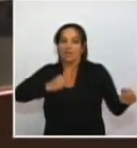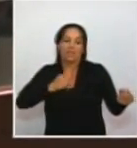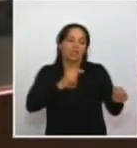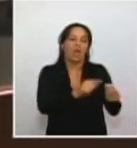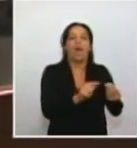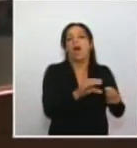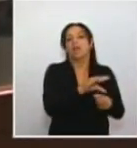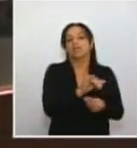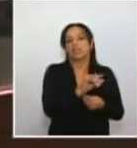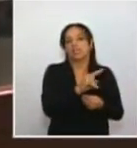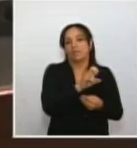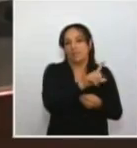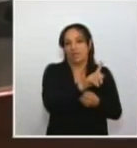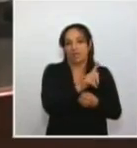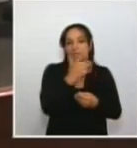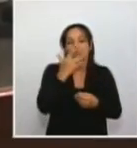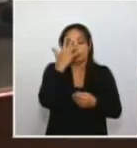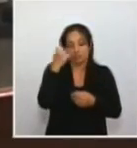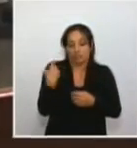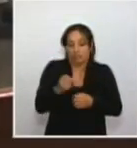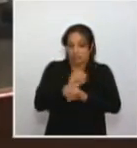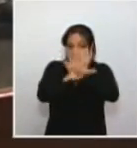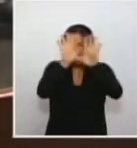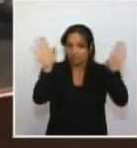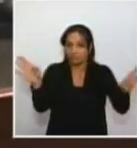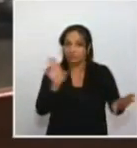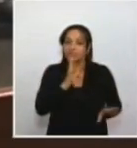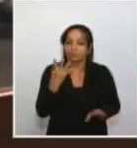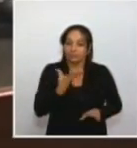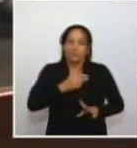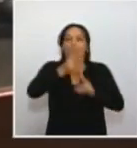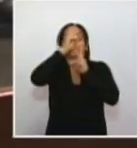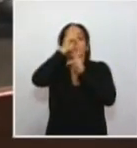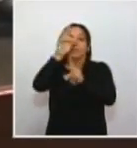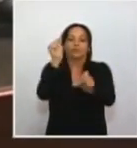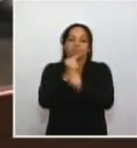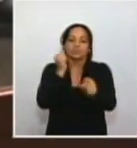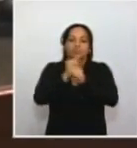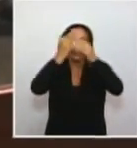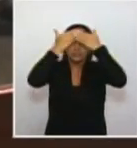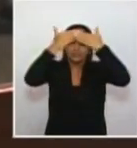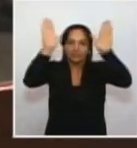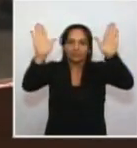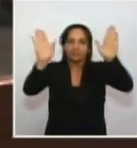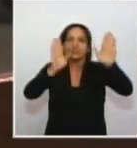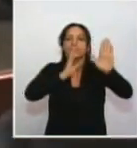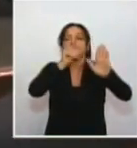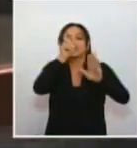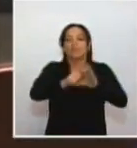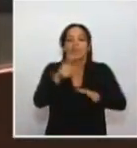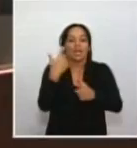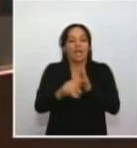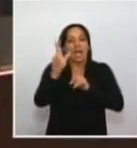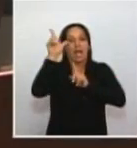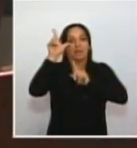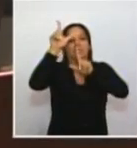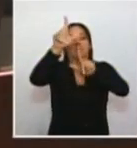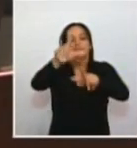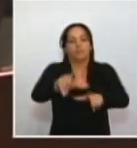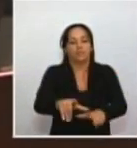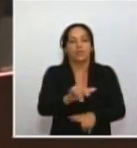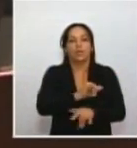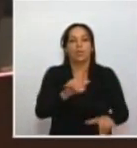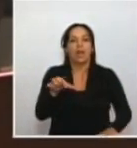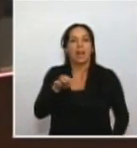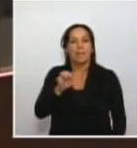Porque sí es claro que quienes respetamos la labor democrática de los que se desmovilizaron, Gustavo Petro